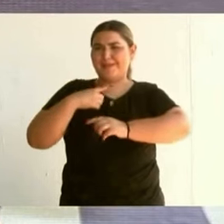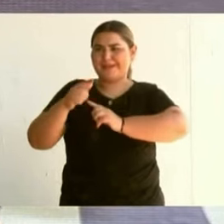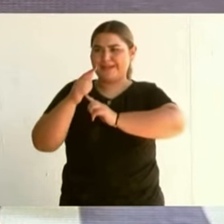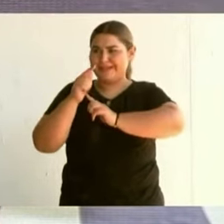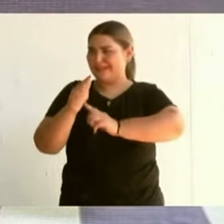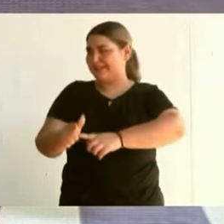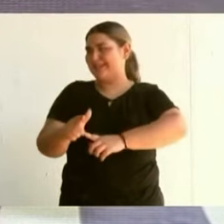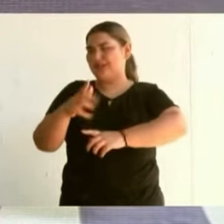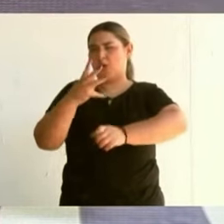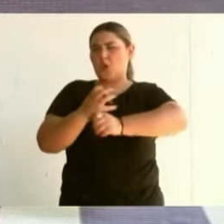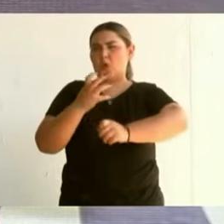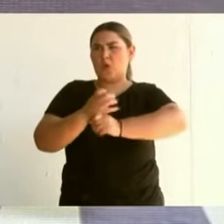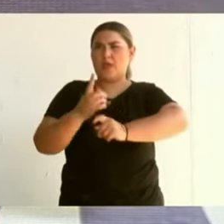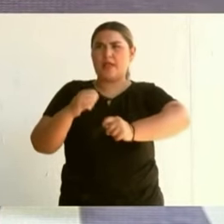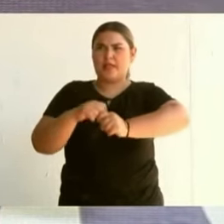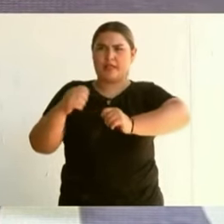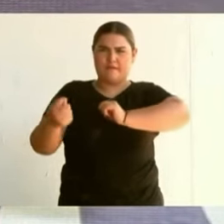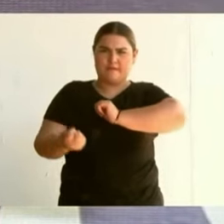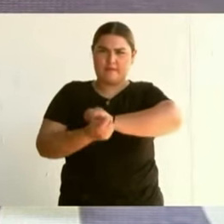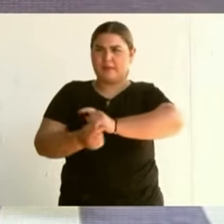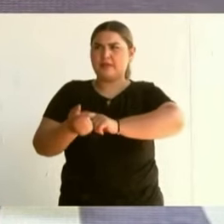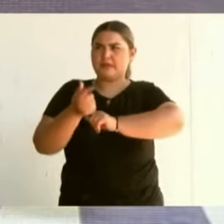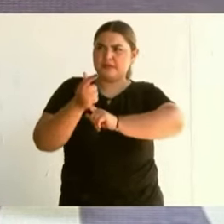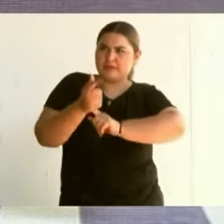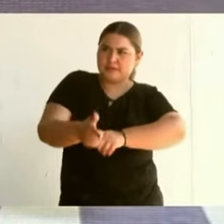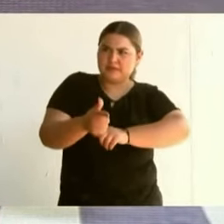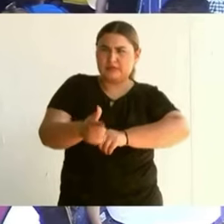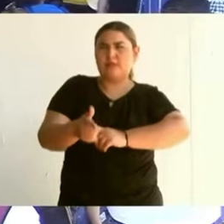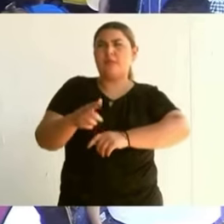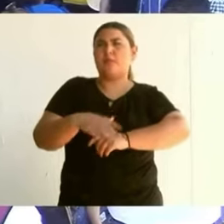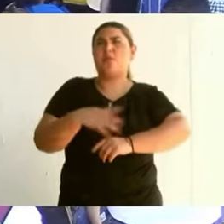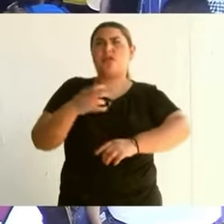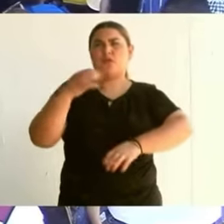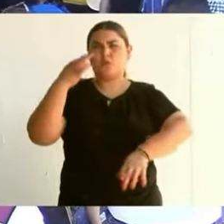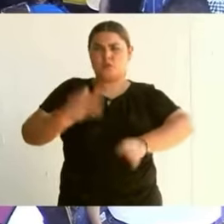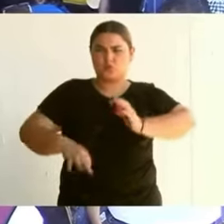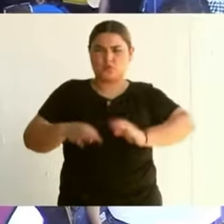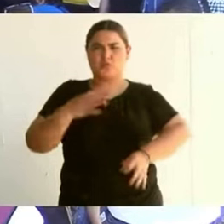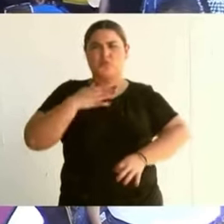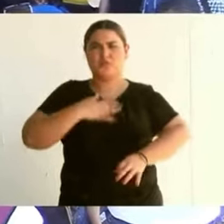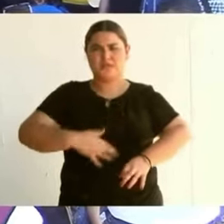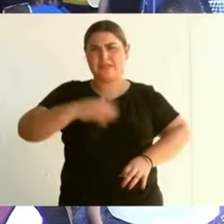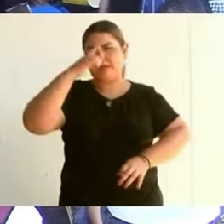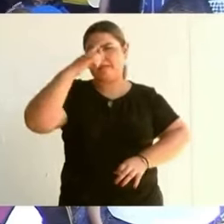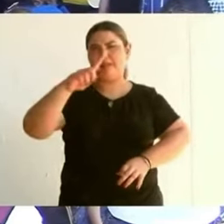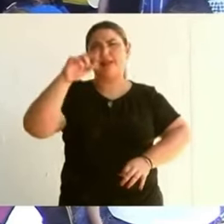justicia para los pueblos originarios, justicia para el pueblo yaqui.